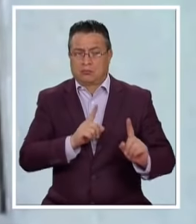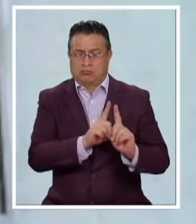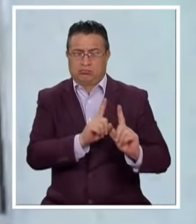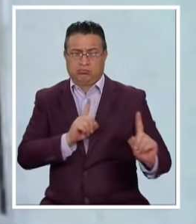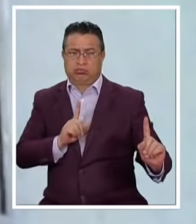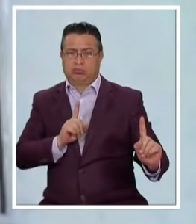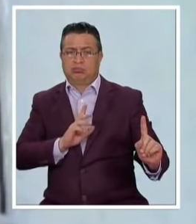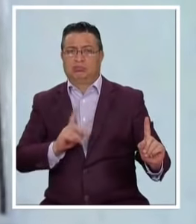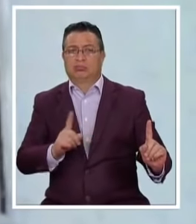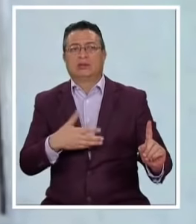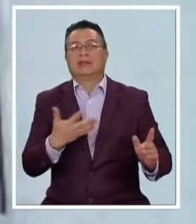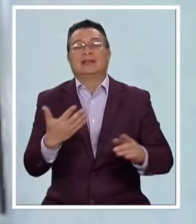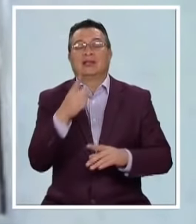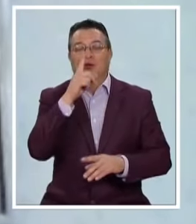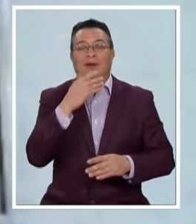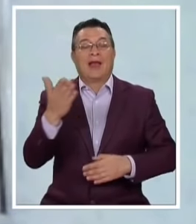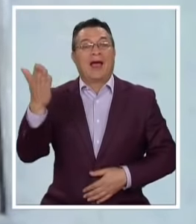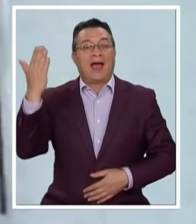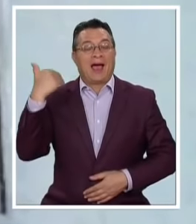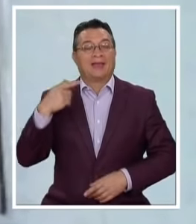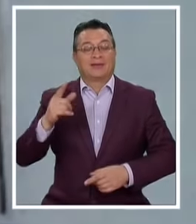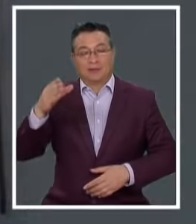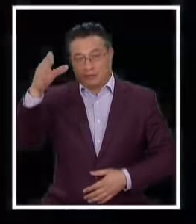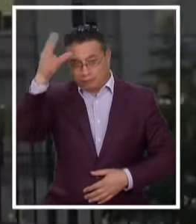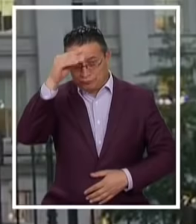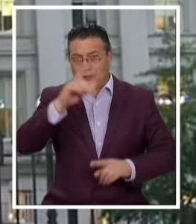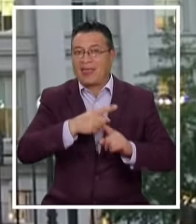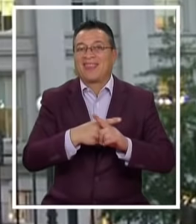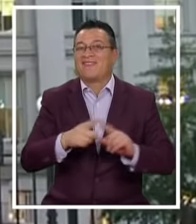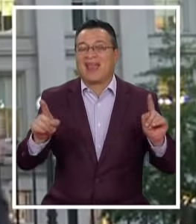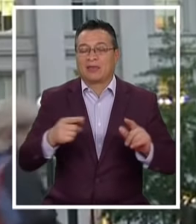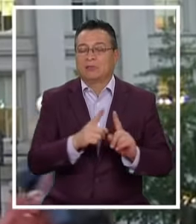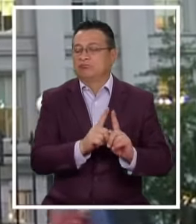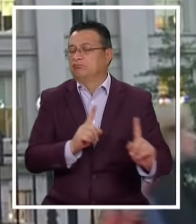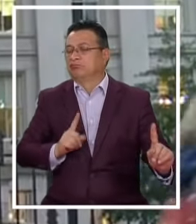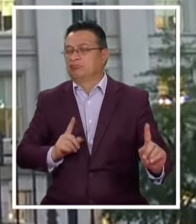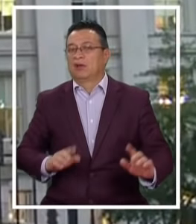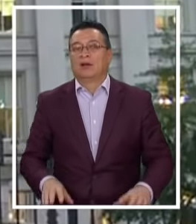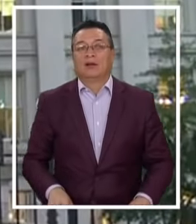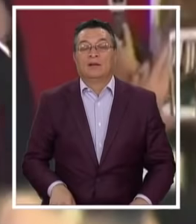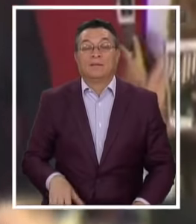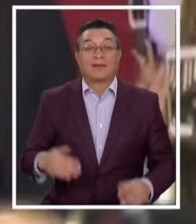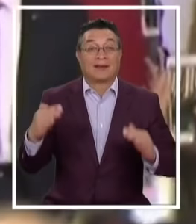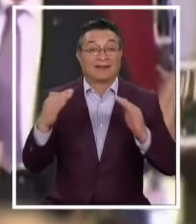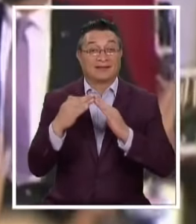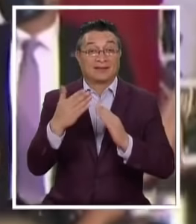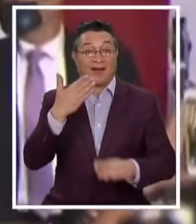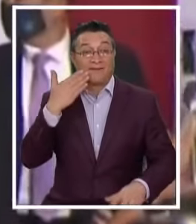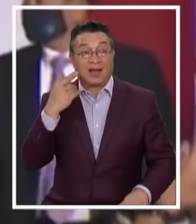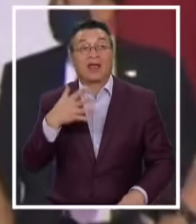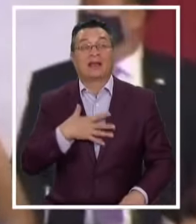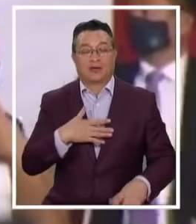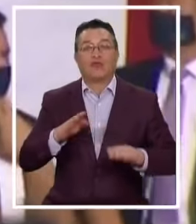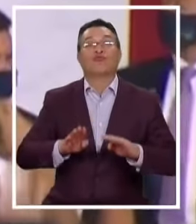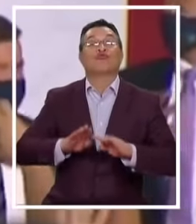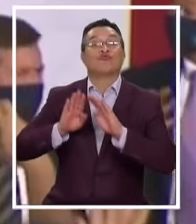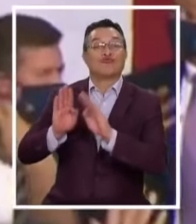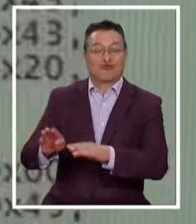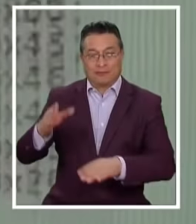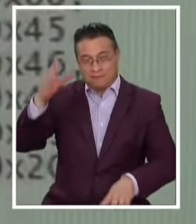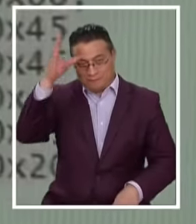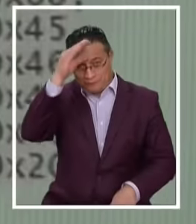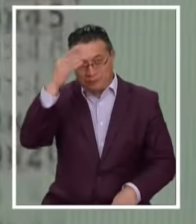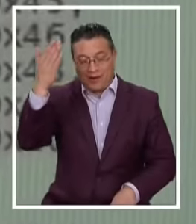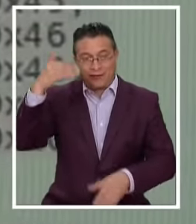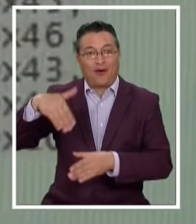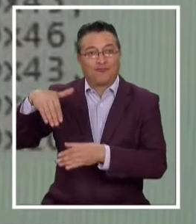categórica De lo que había sido La gestión De Donald Trump La Casa Blanca Señala que Rusia Intentó favorecer A Donald Trump En los últimos